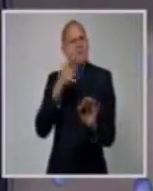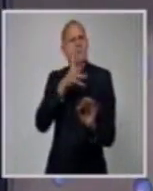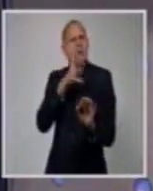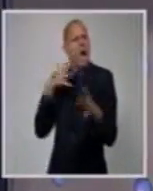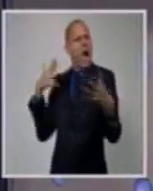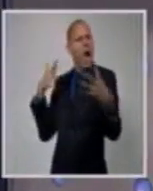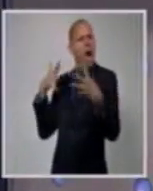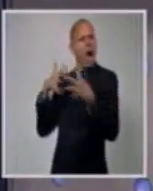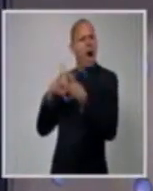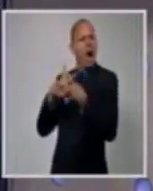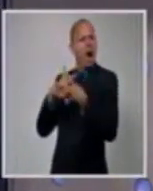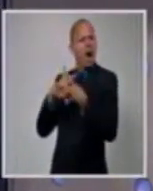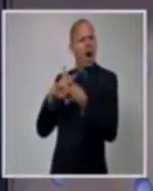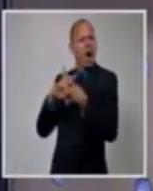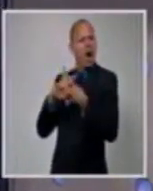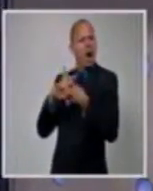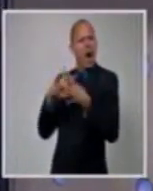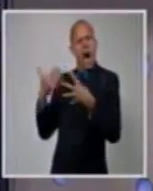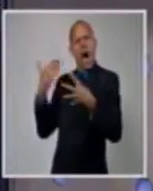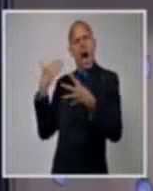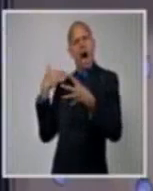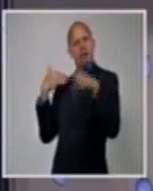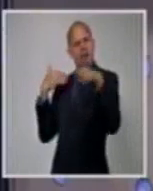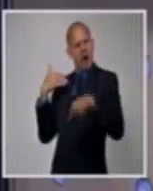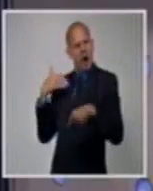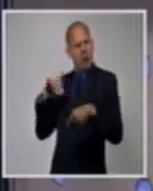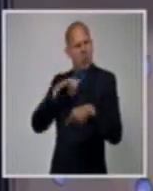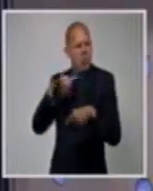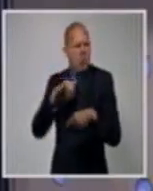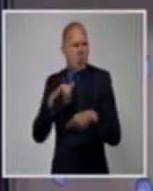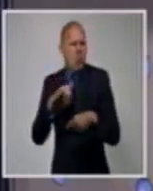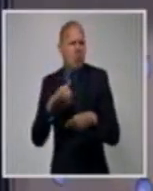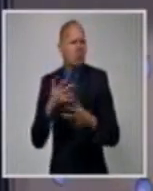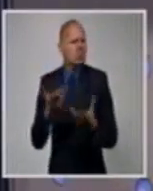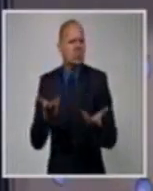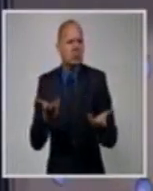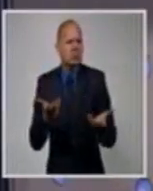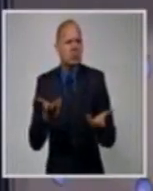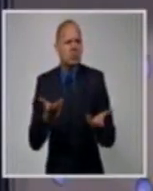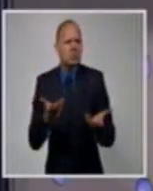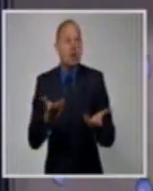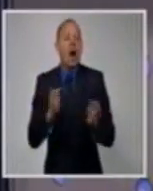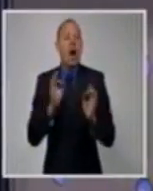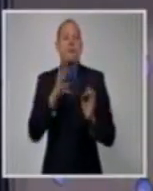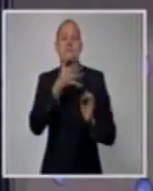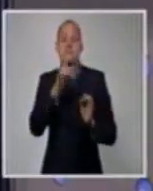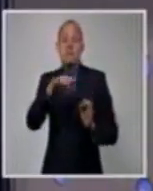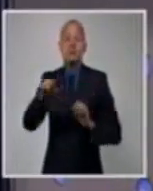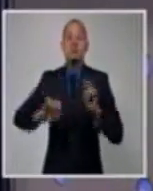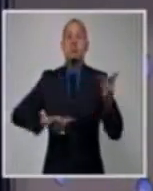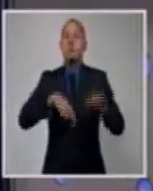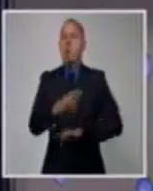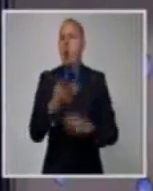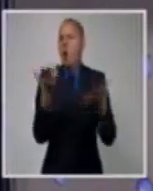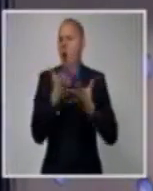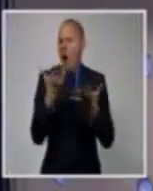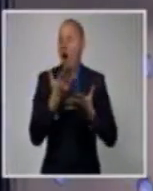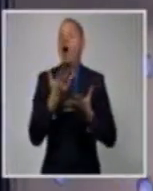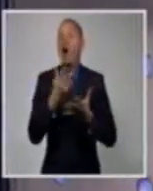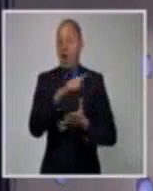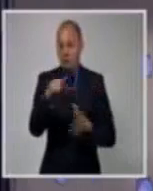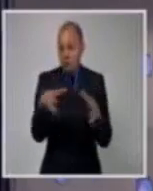detonante contra la institucionalidad en nuestro país y un poco más, es muy claro que es contra la revolución.